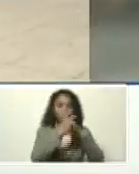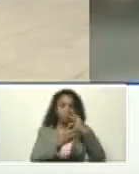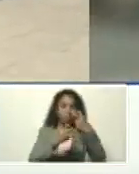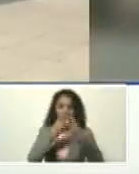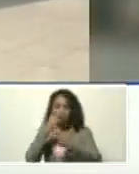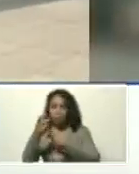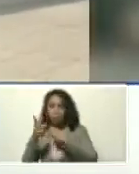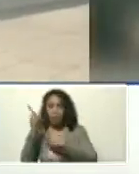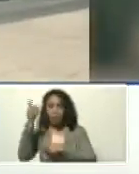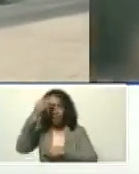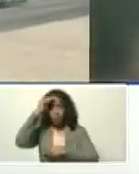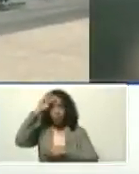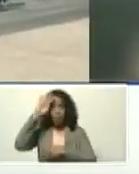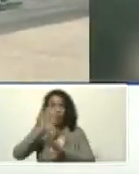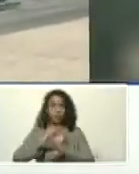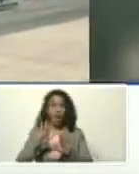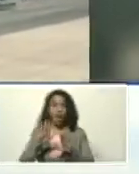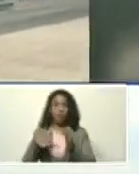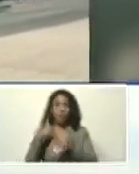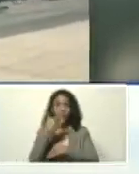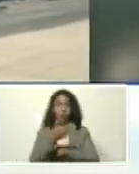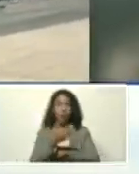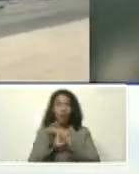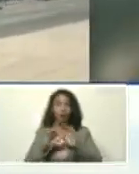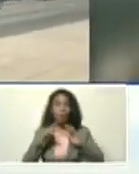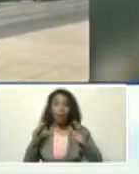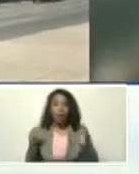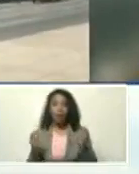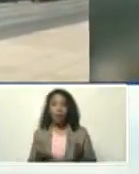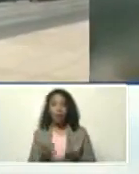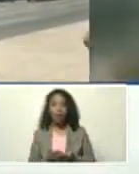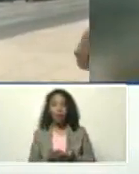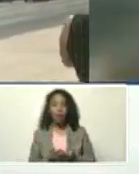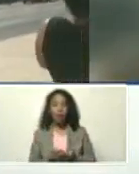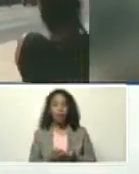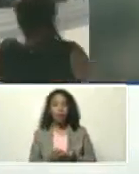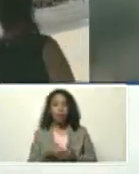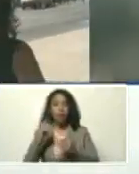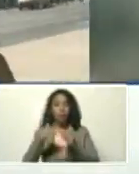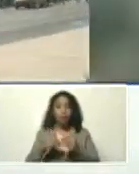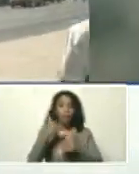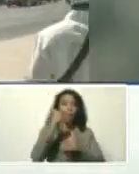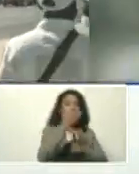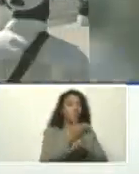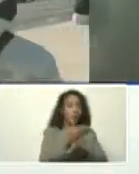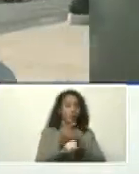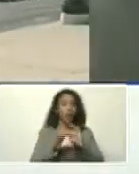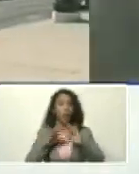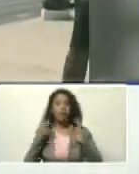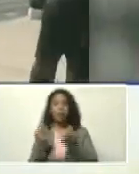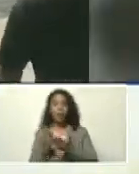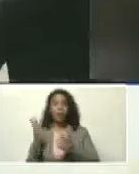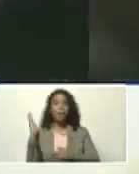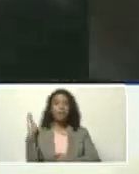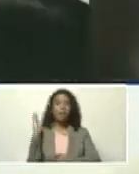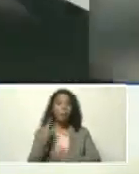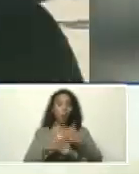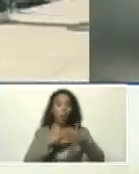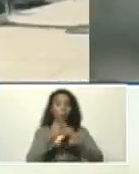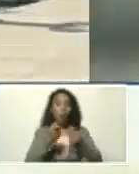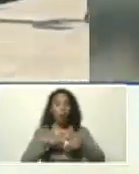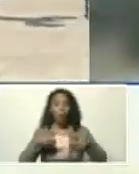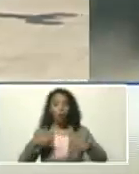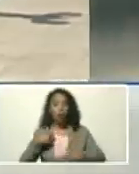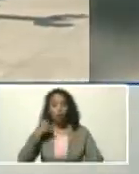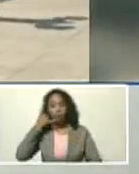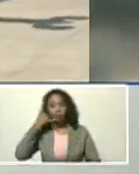que en Cuba, ya, luego de la pandemia, en esta pospandemia, viene creciendo, llamé por